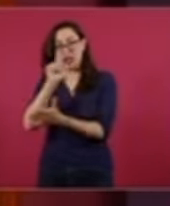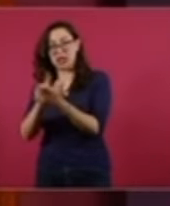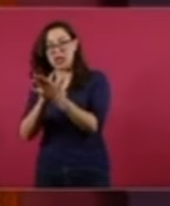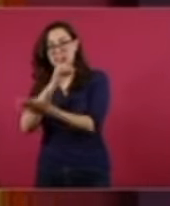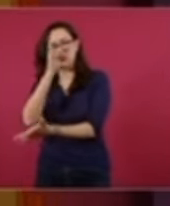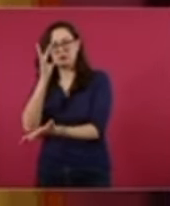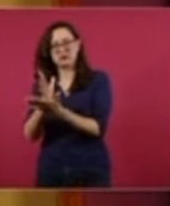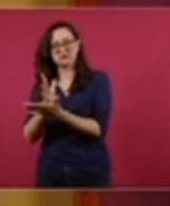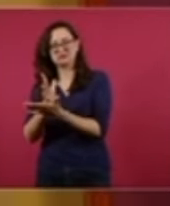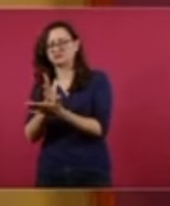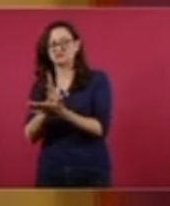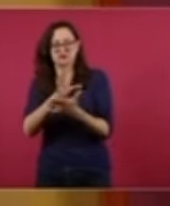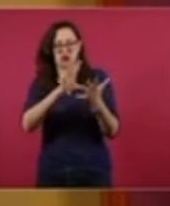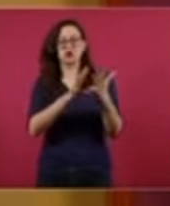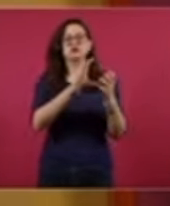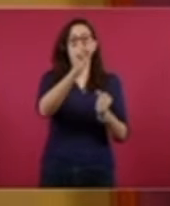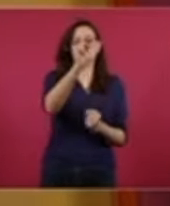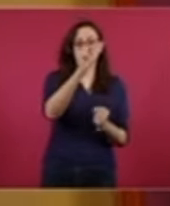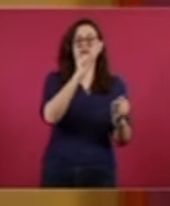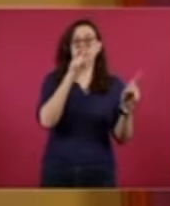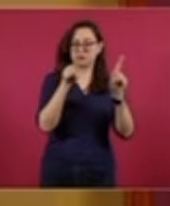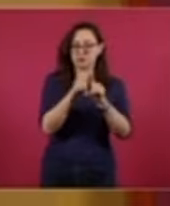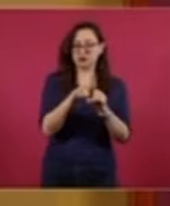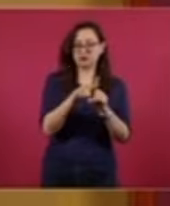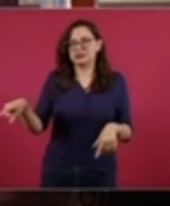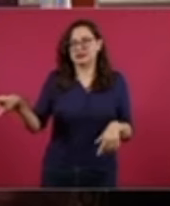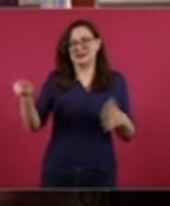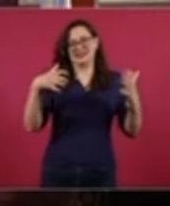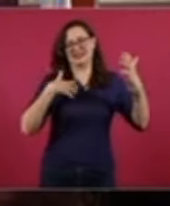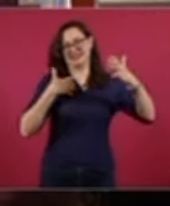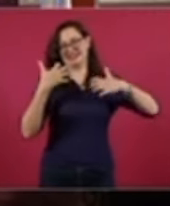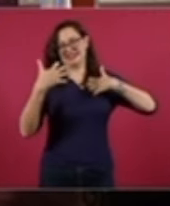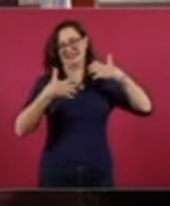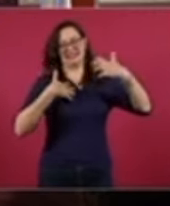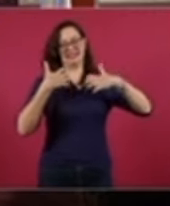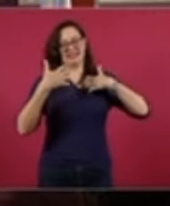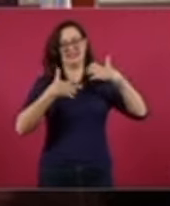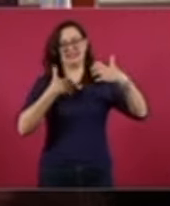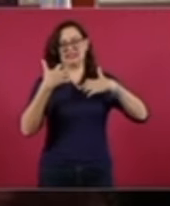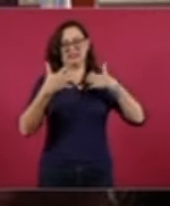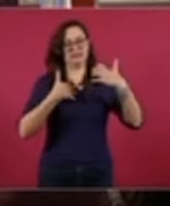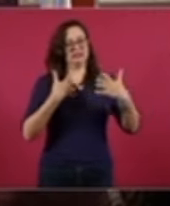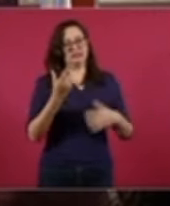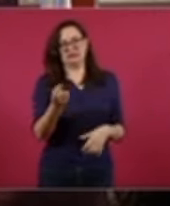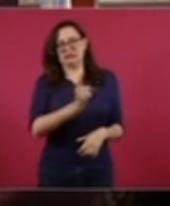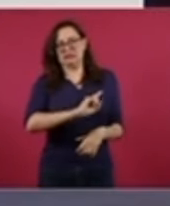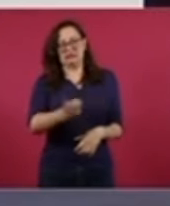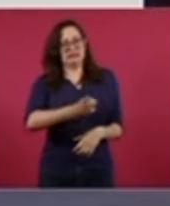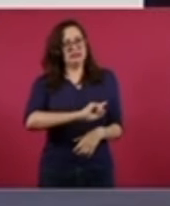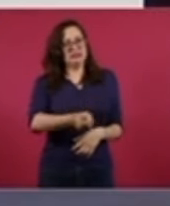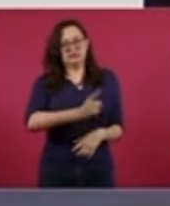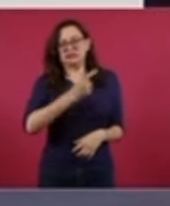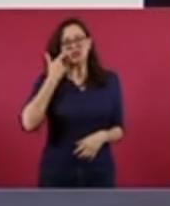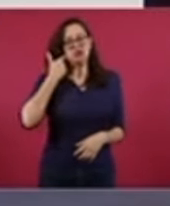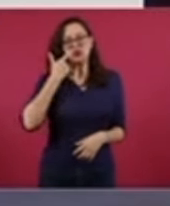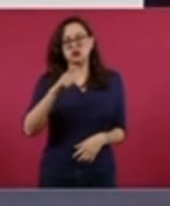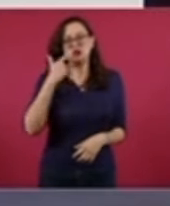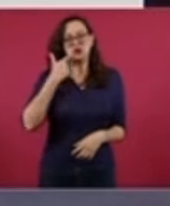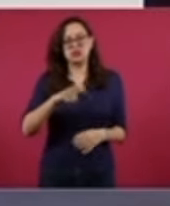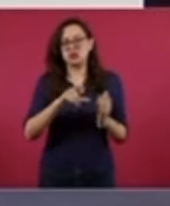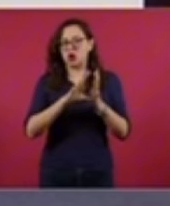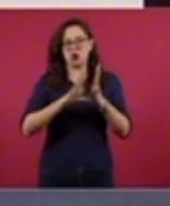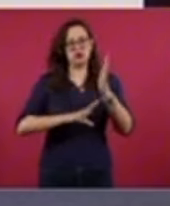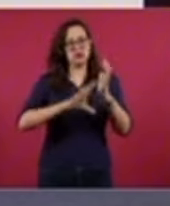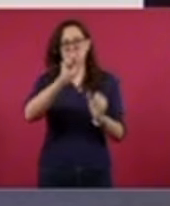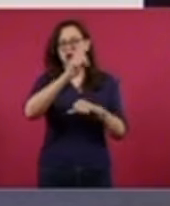¿Por qué esta discusión y por qué no quieren que se siga con el mismo criterio que establece nuestra Constitución y